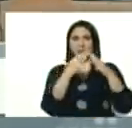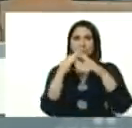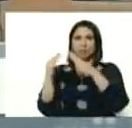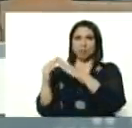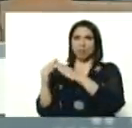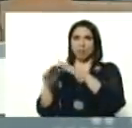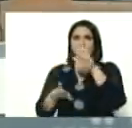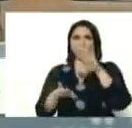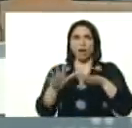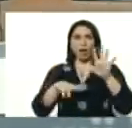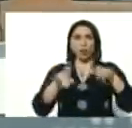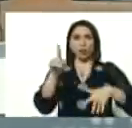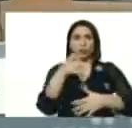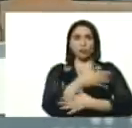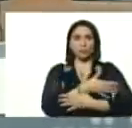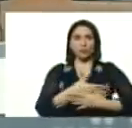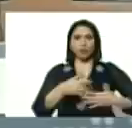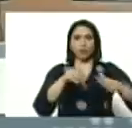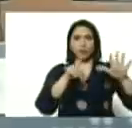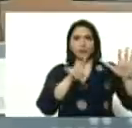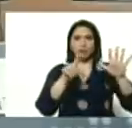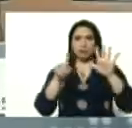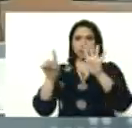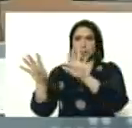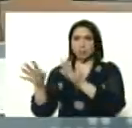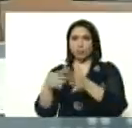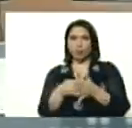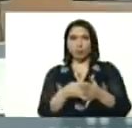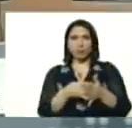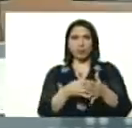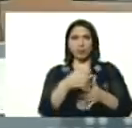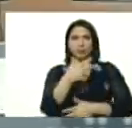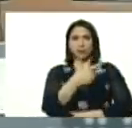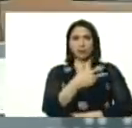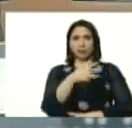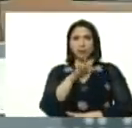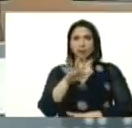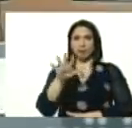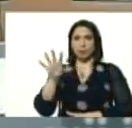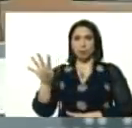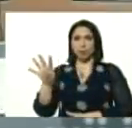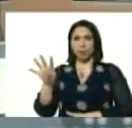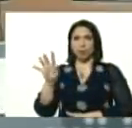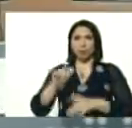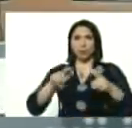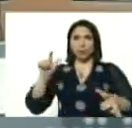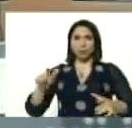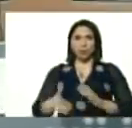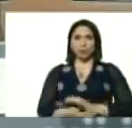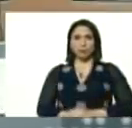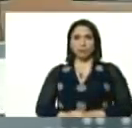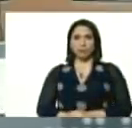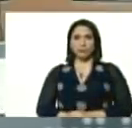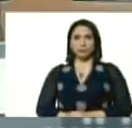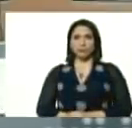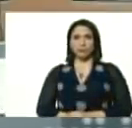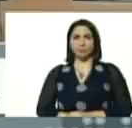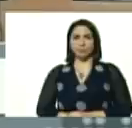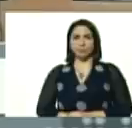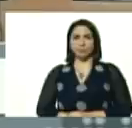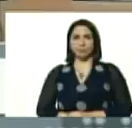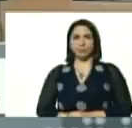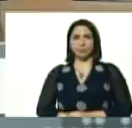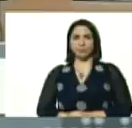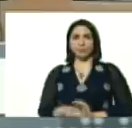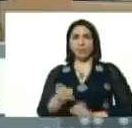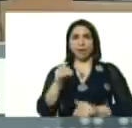a 11.669.354 personas, ahí